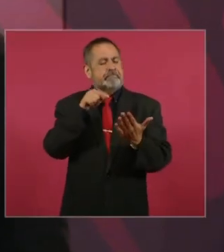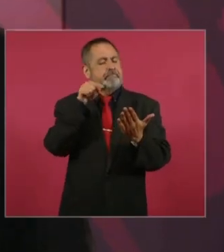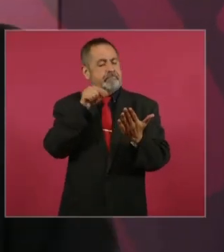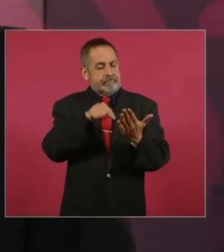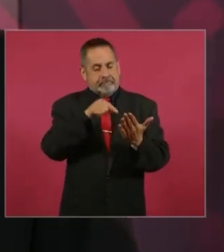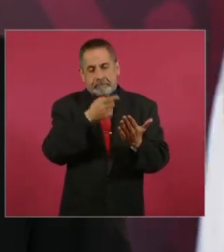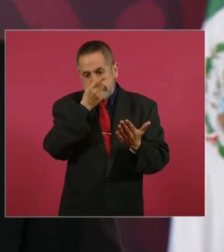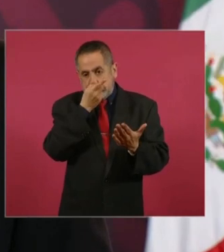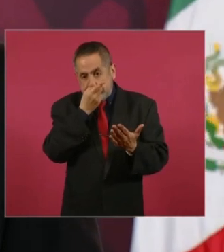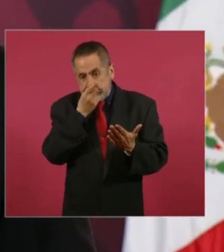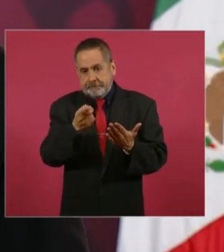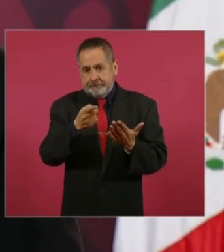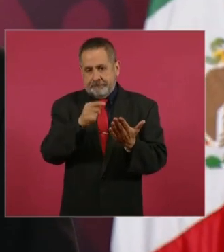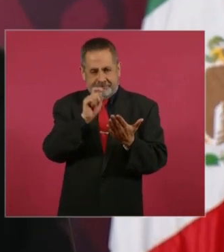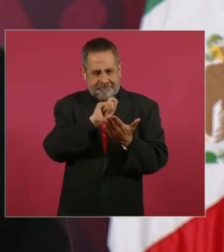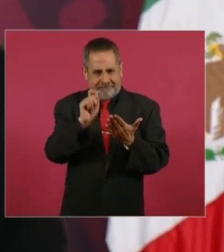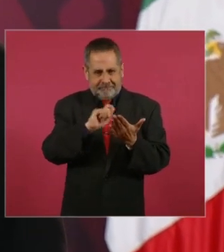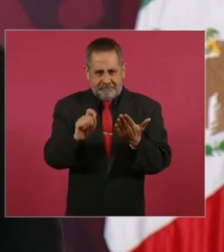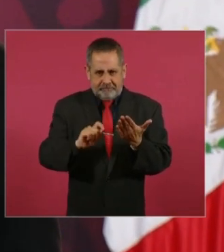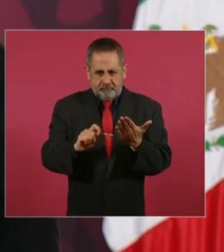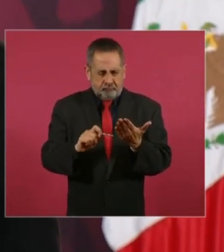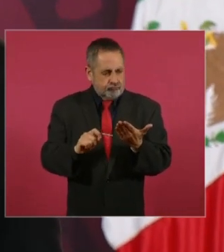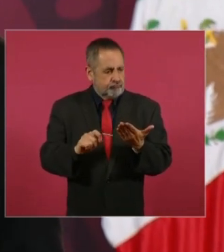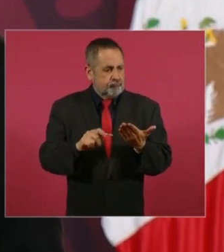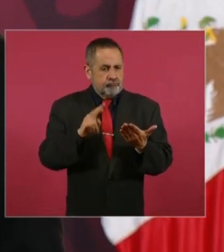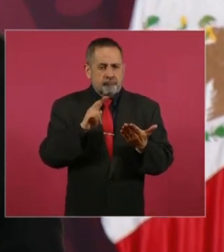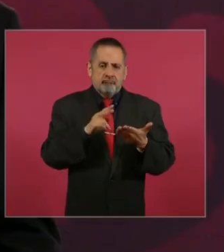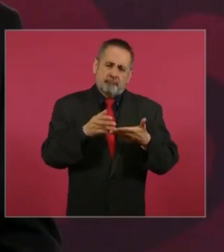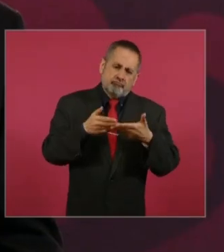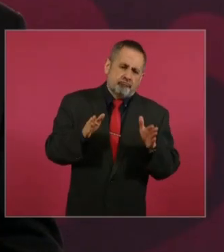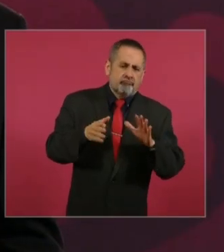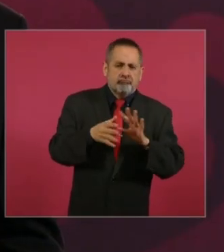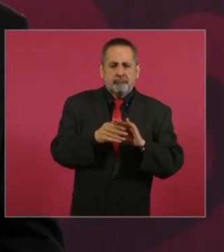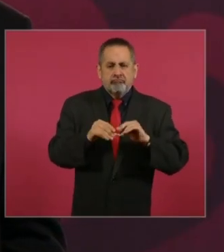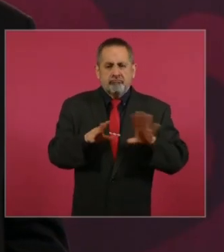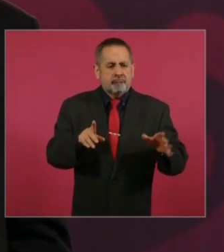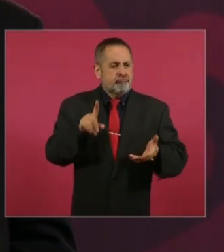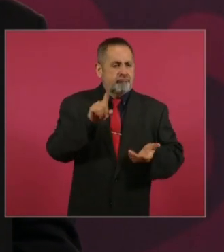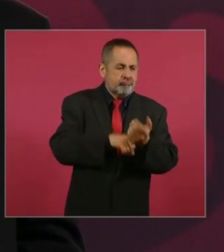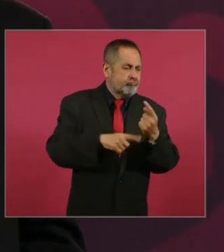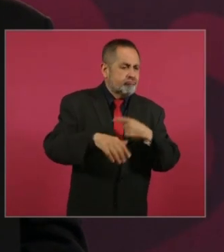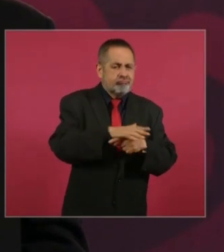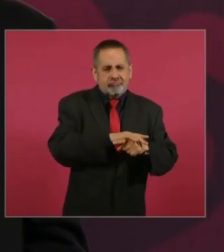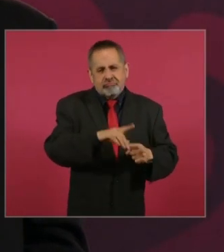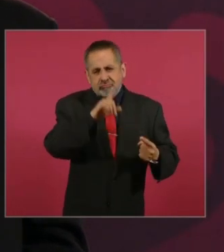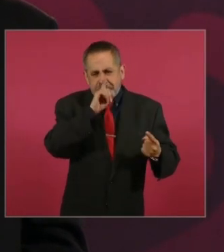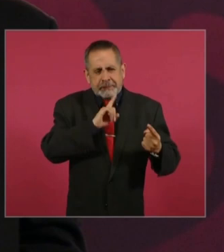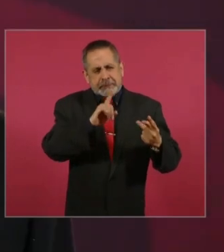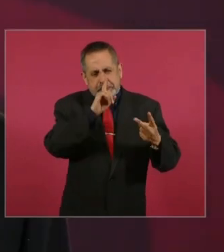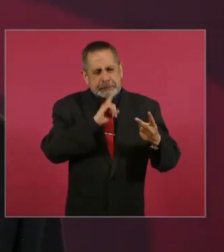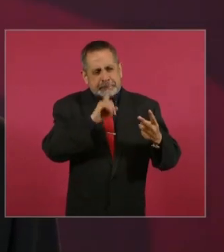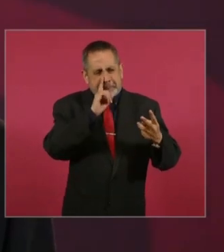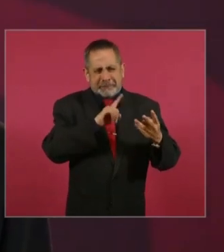poniendo al descubierto toda la mentira que significó